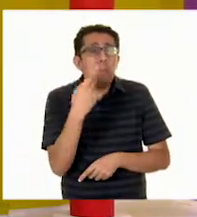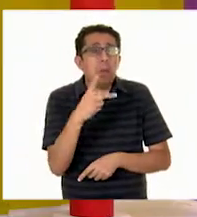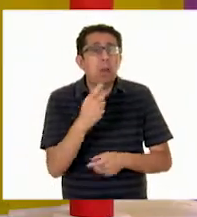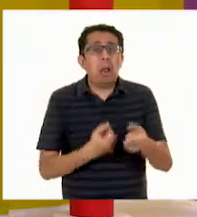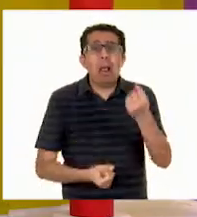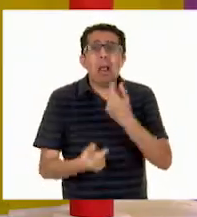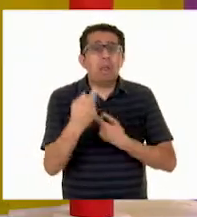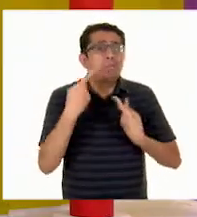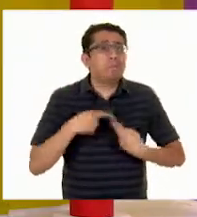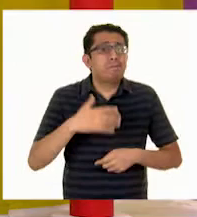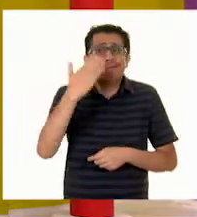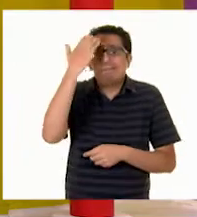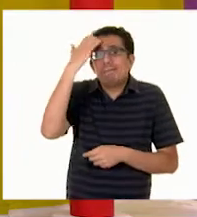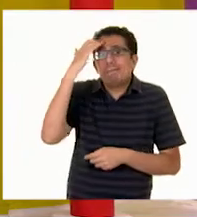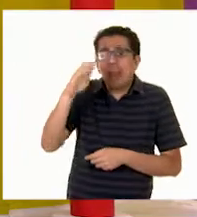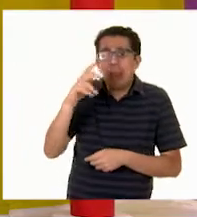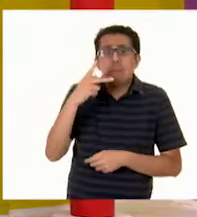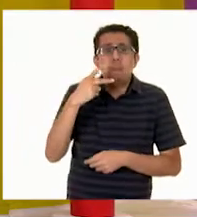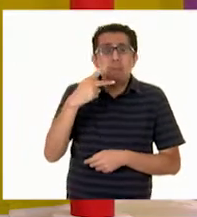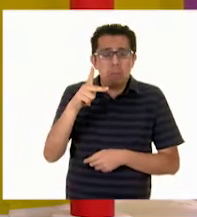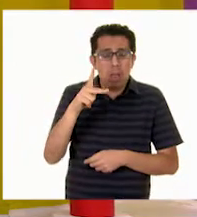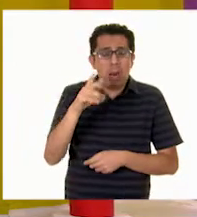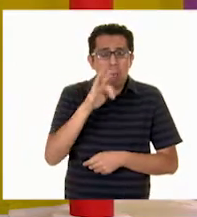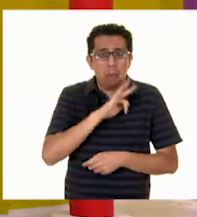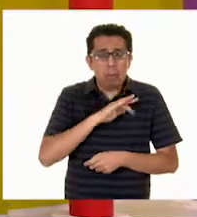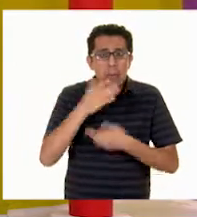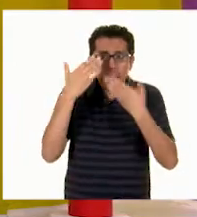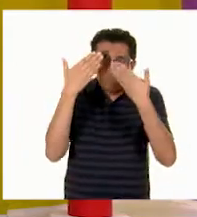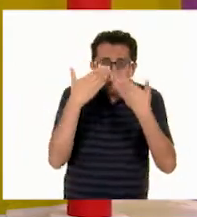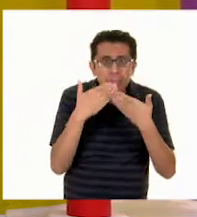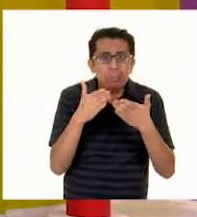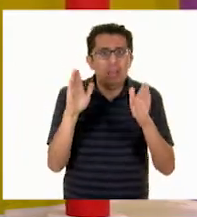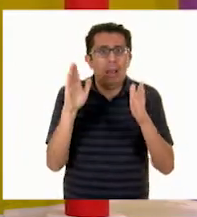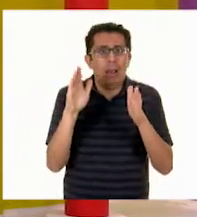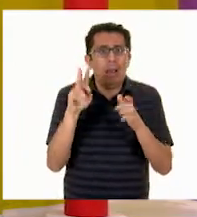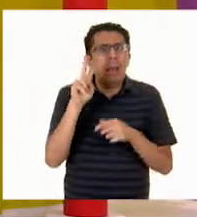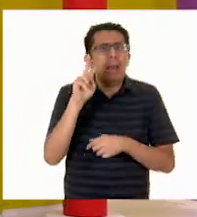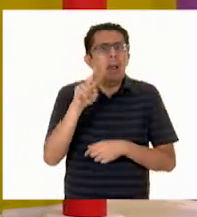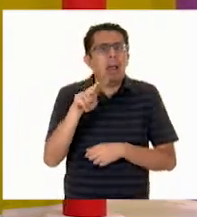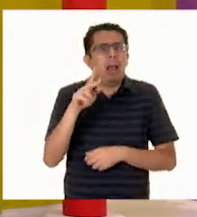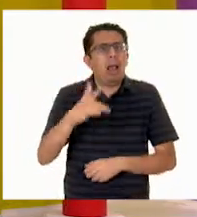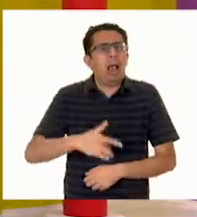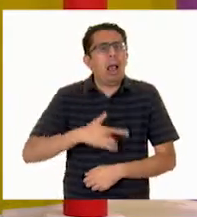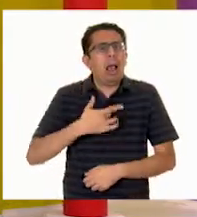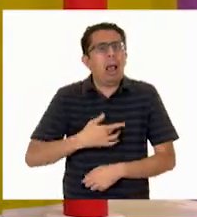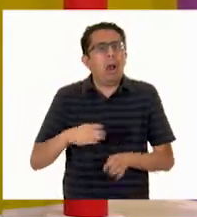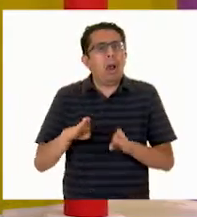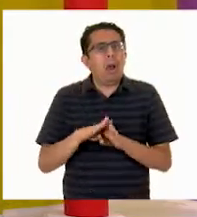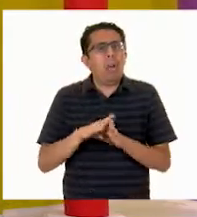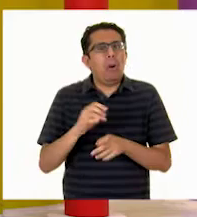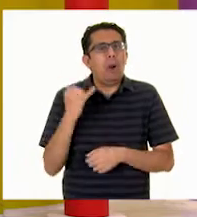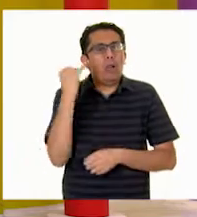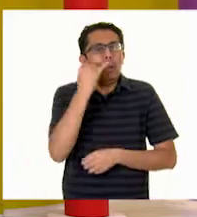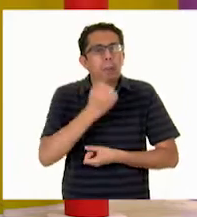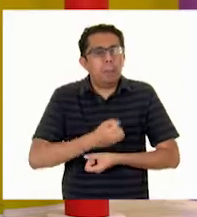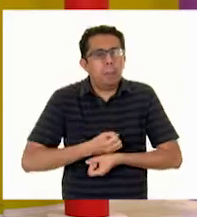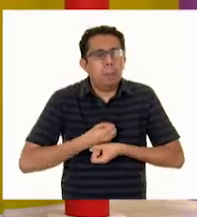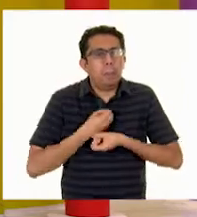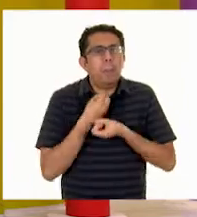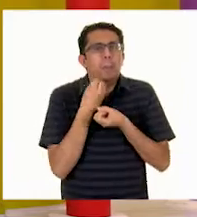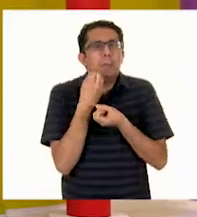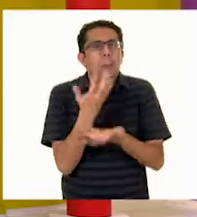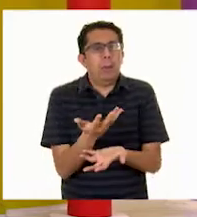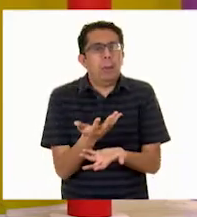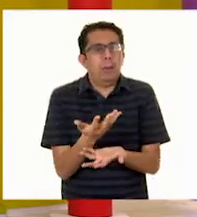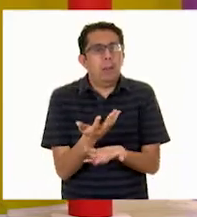conocemos. Pero si nos diéramos la oportunidad, es un poema o es poesía al escuchar esos